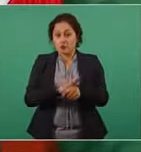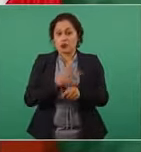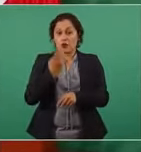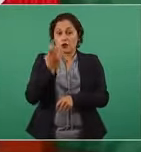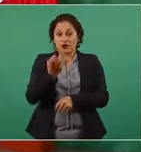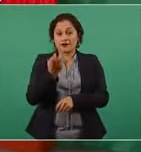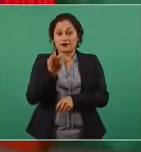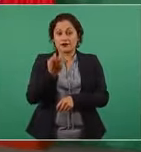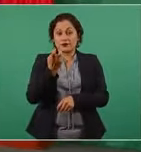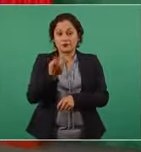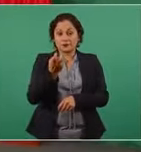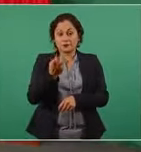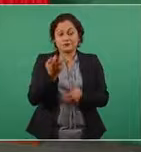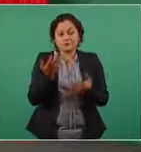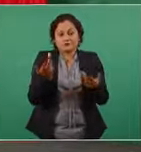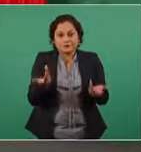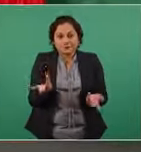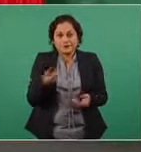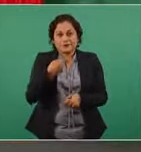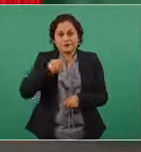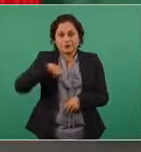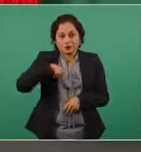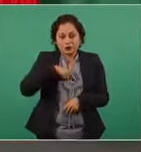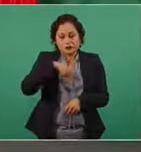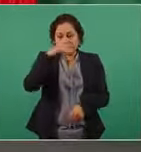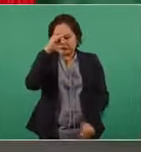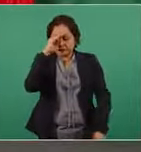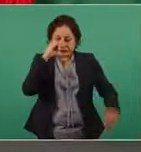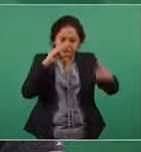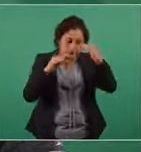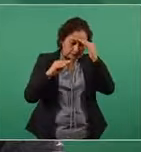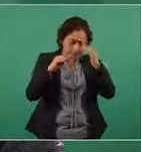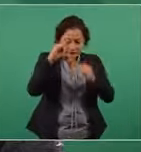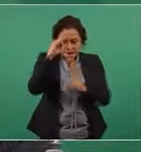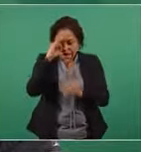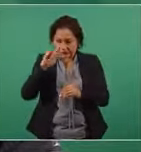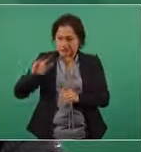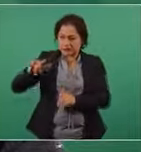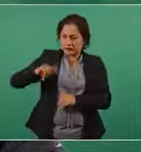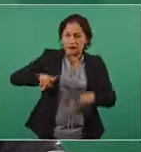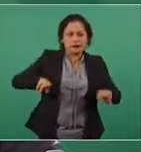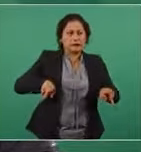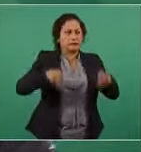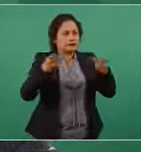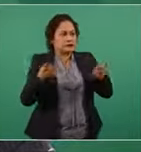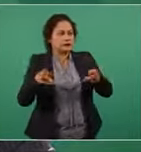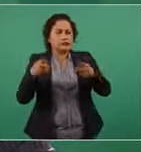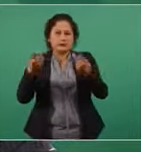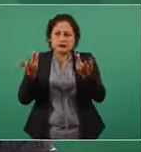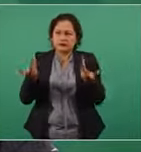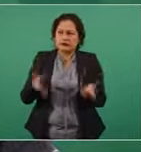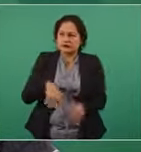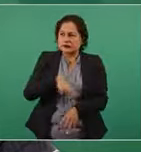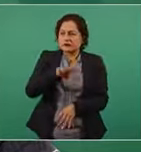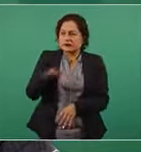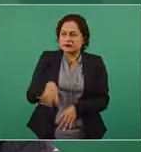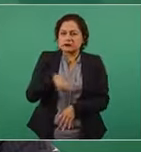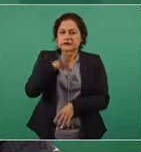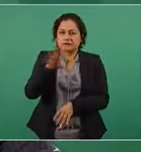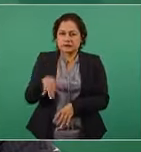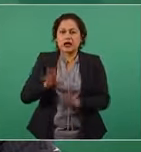Entonces, seguimos buscando la manera de venderlo. Estamos ya hablando con líneas aéreas.